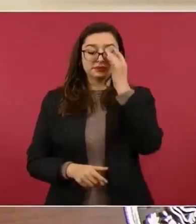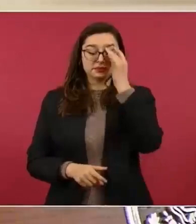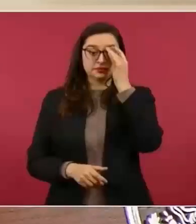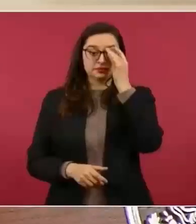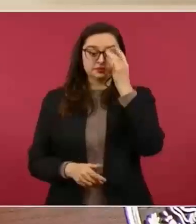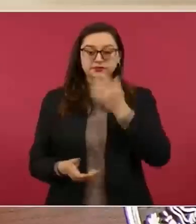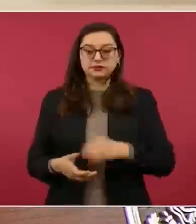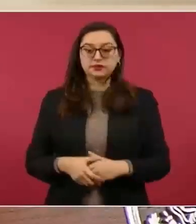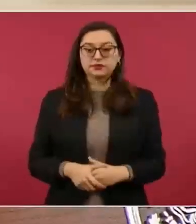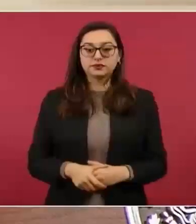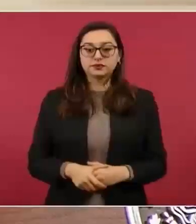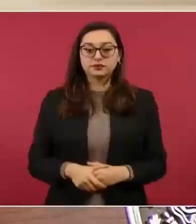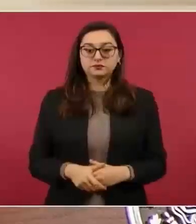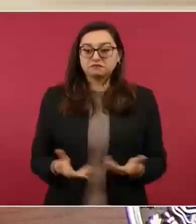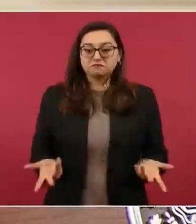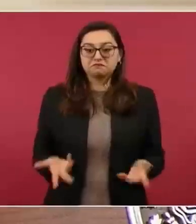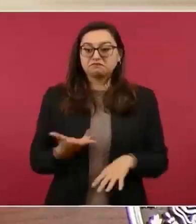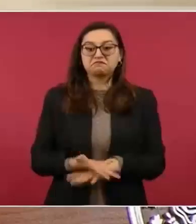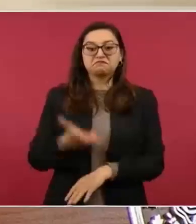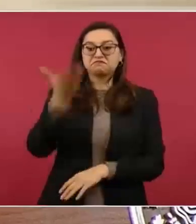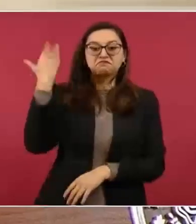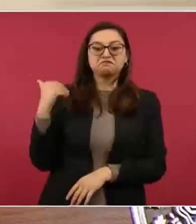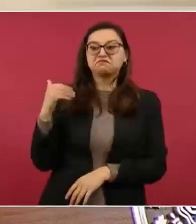No había voluntad